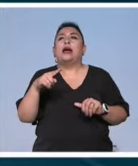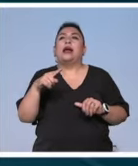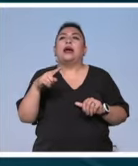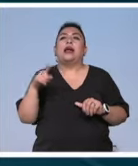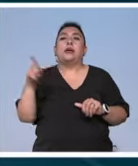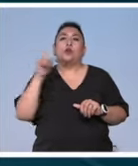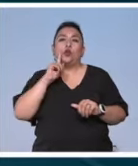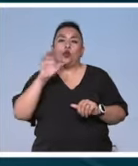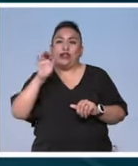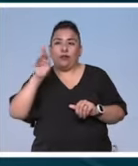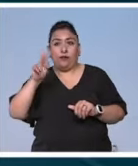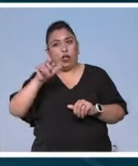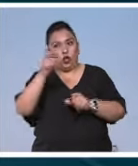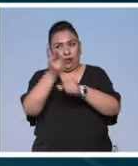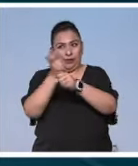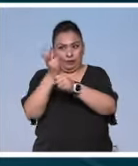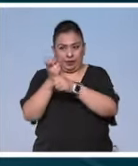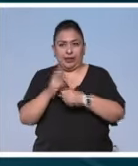invitadas.